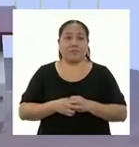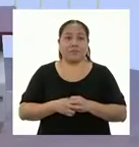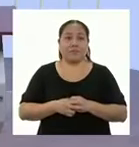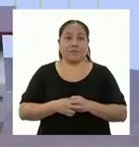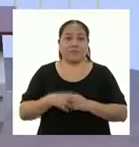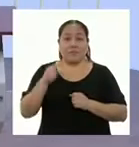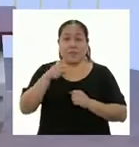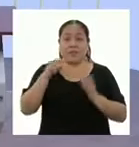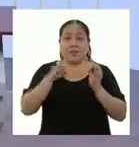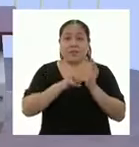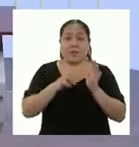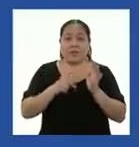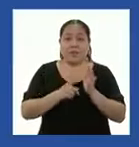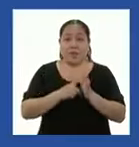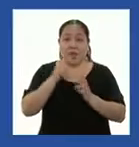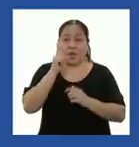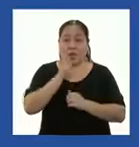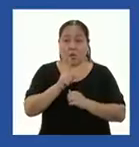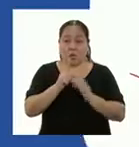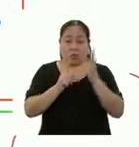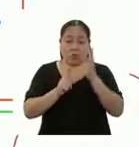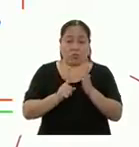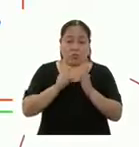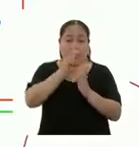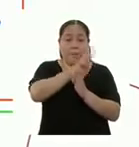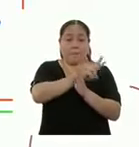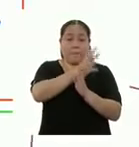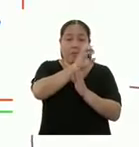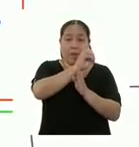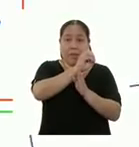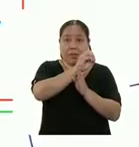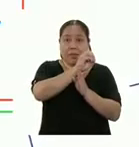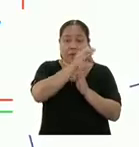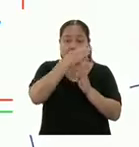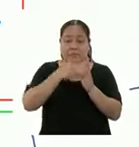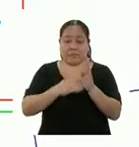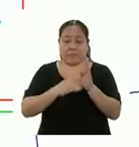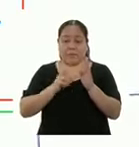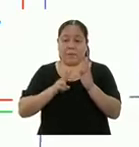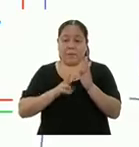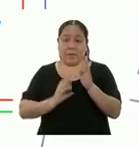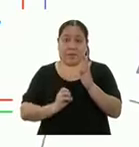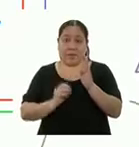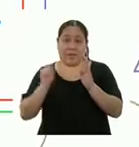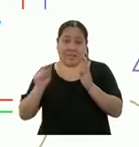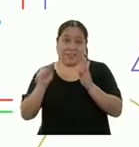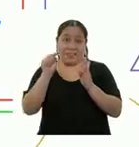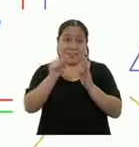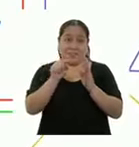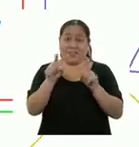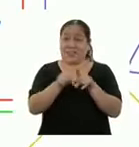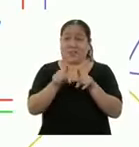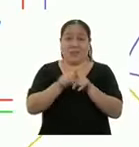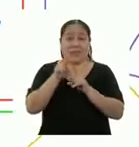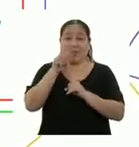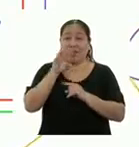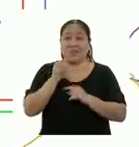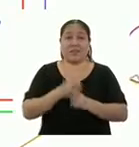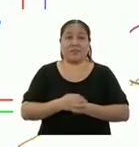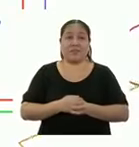Eso significa que si uno de los lados del cuadrado mide 20 metros, los otros tres lados también medirán 20 metros.